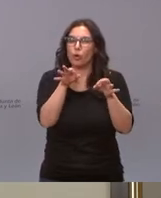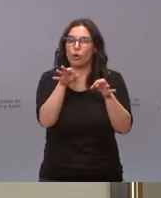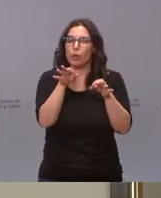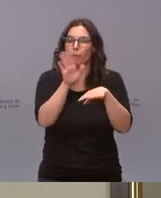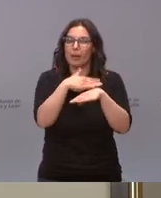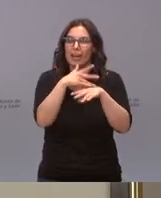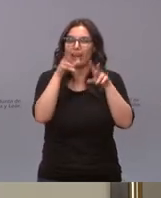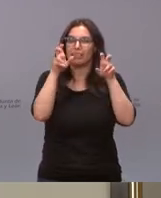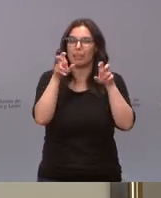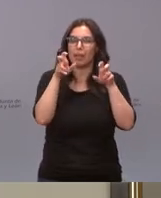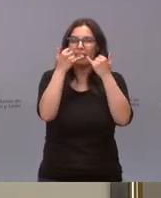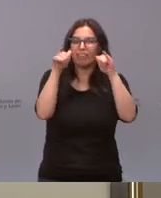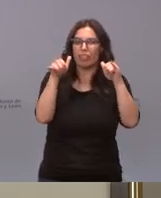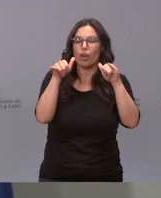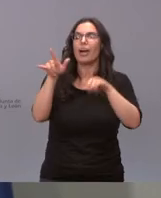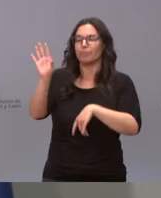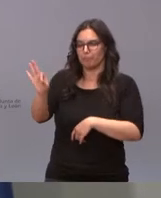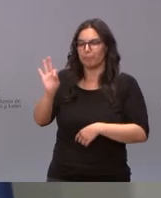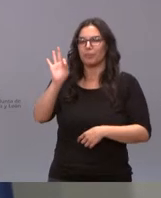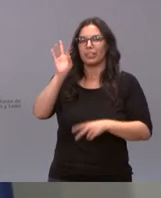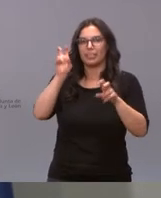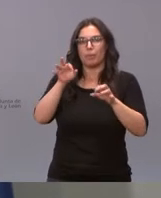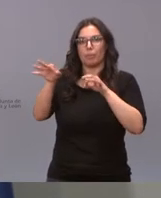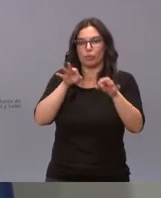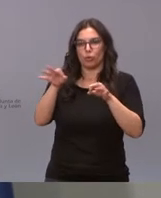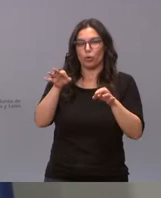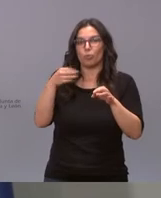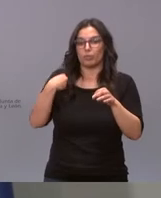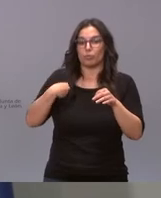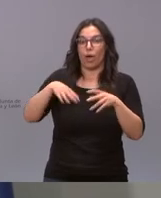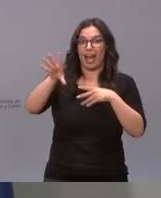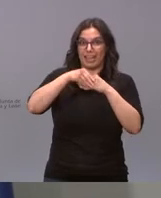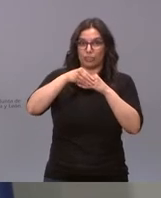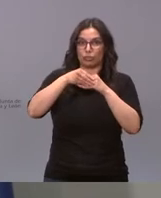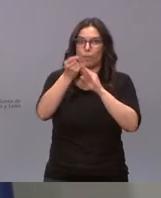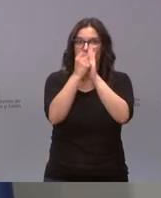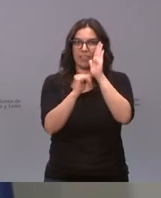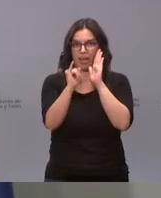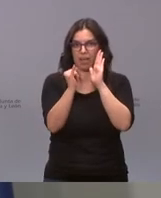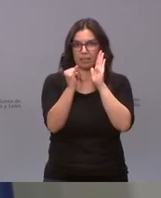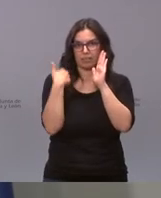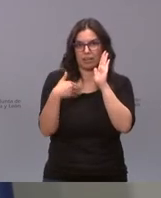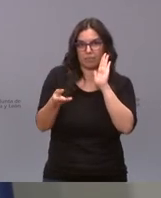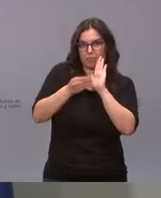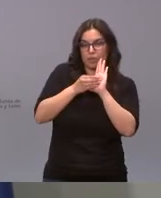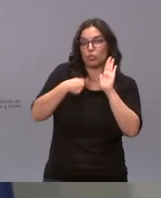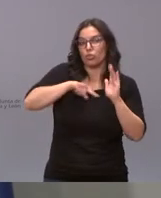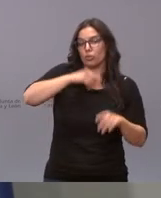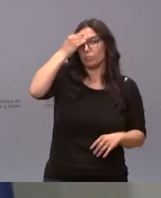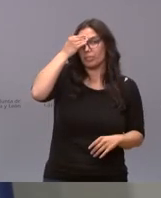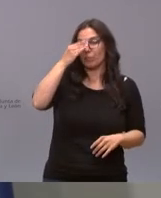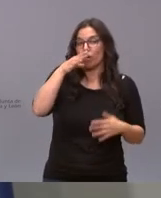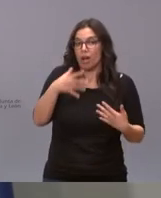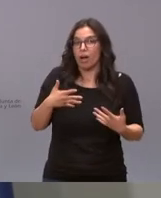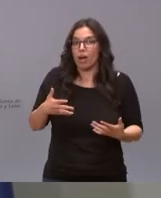para el tema de banquete sobre el protocolo bueno están las medidas en el anexo nosotros creemos que no en